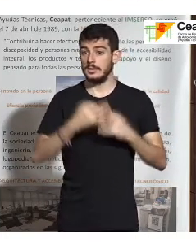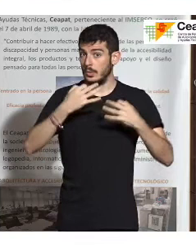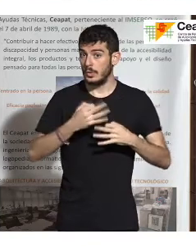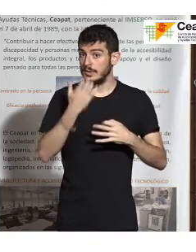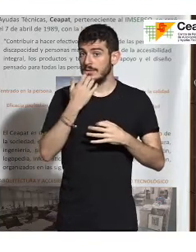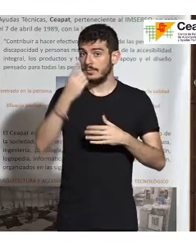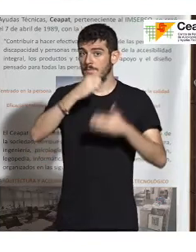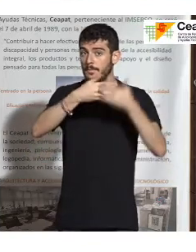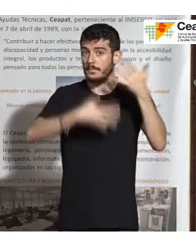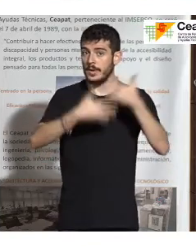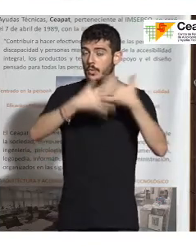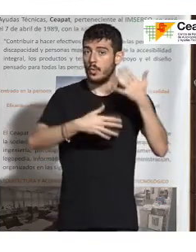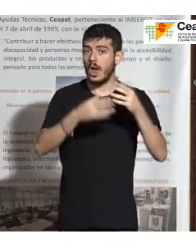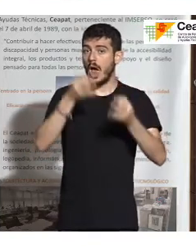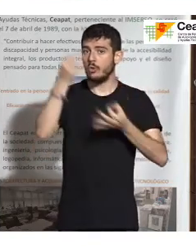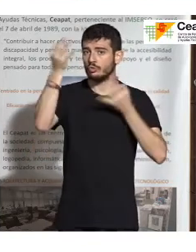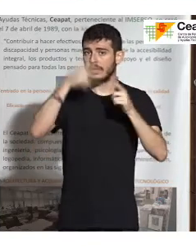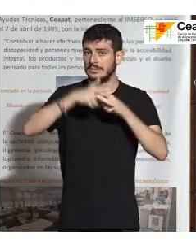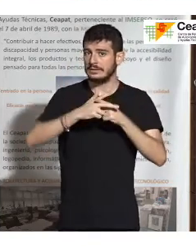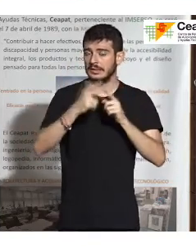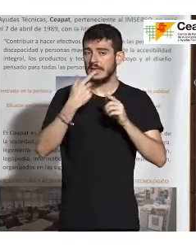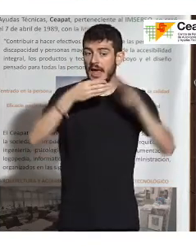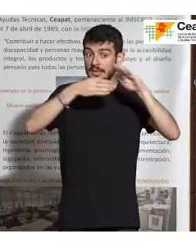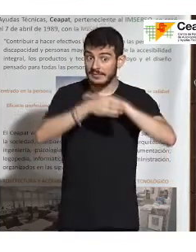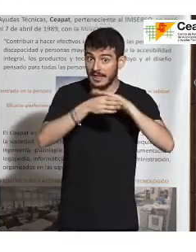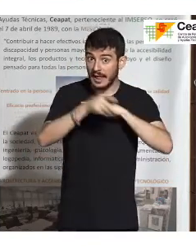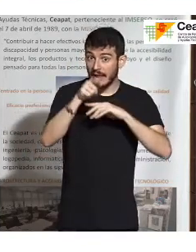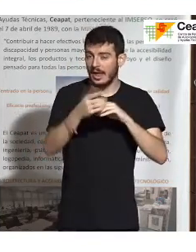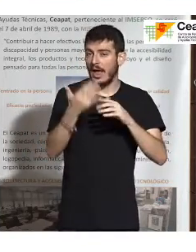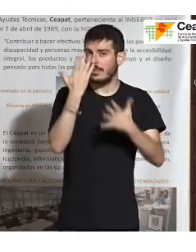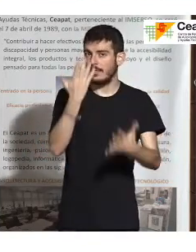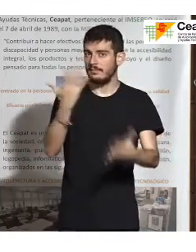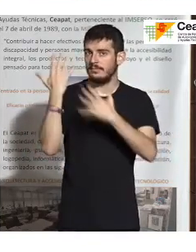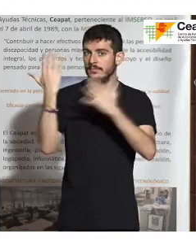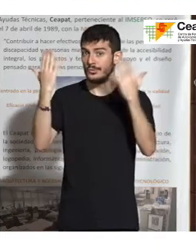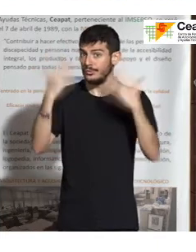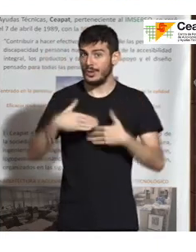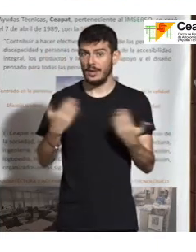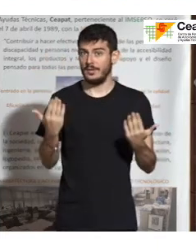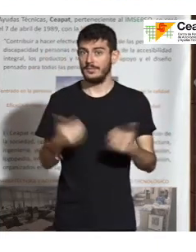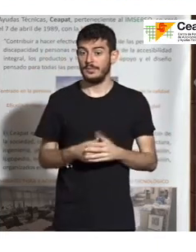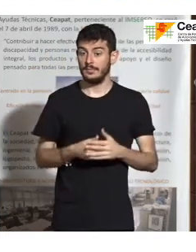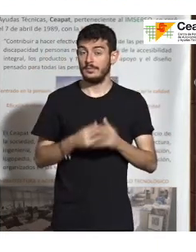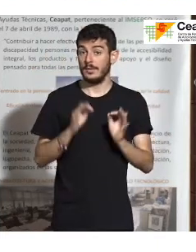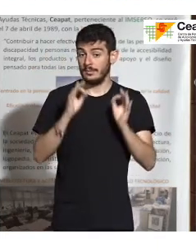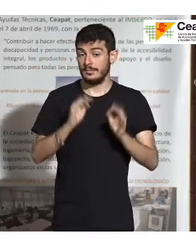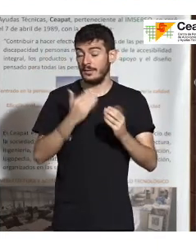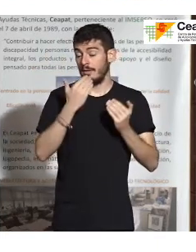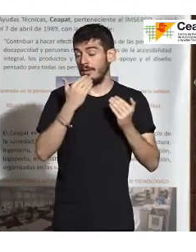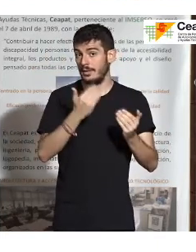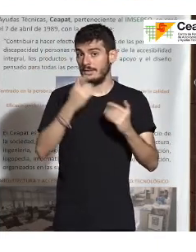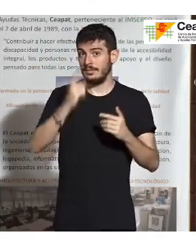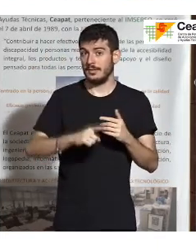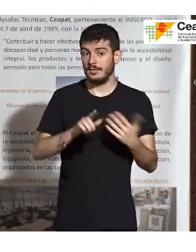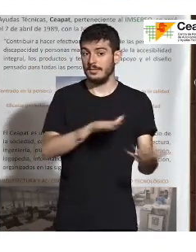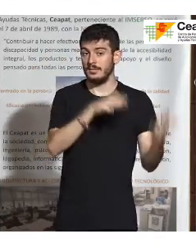ajustes, encontraréis un menú que se llama accesibilidad, que eso hace diez años no existía. Y, en parte, se debe a esa revolución que